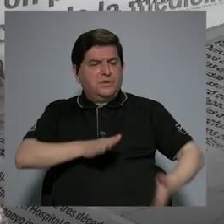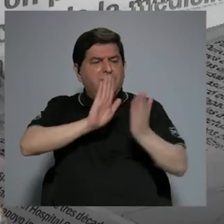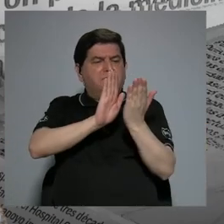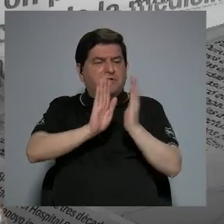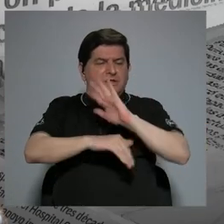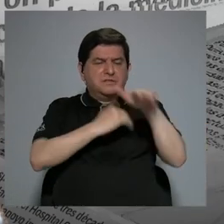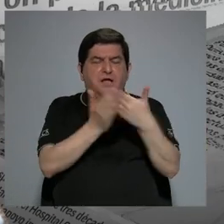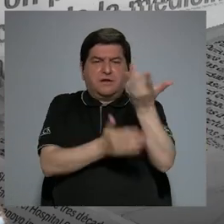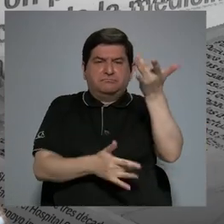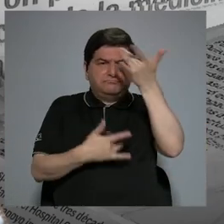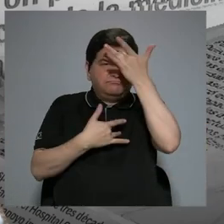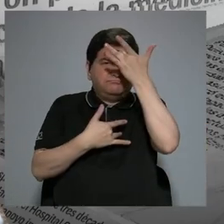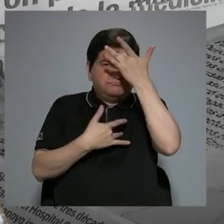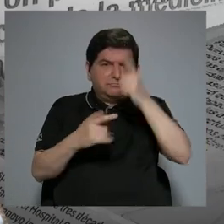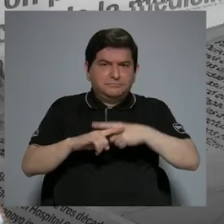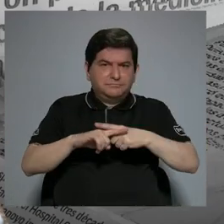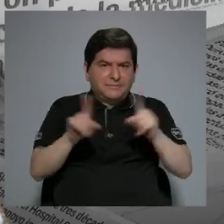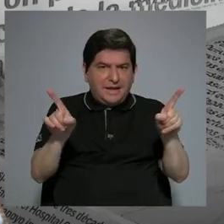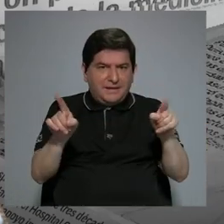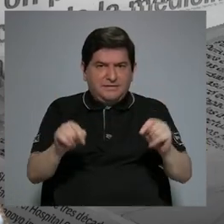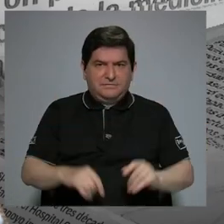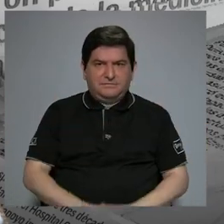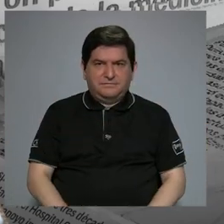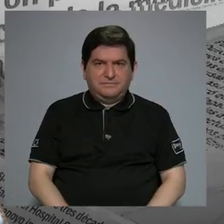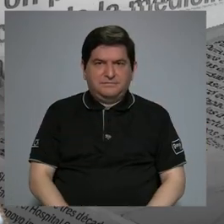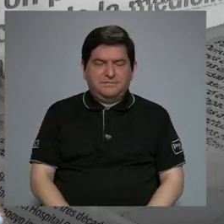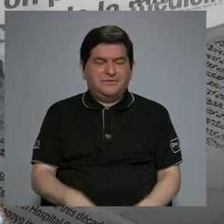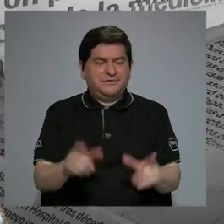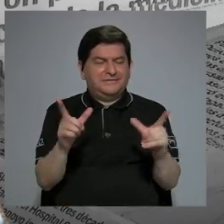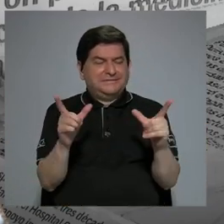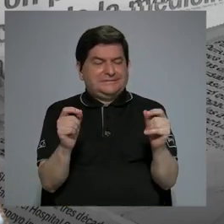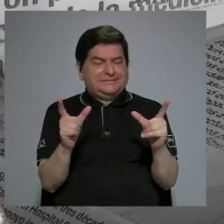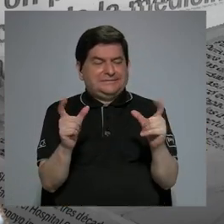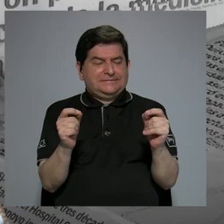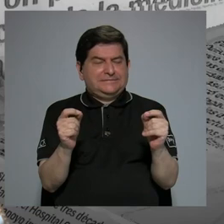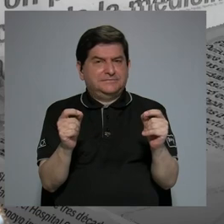a cualquier enfermedad. Pero efectivamente, en el cáncer,